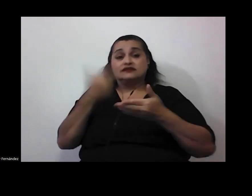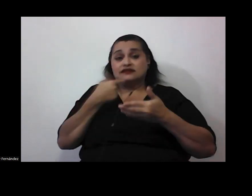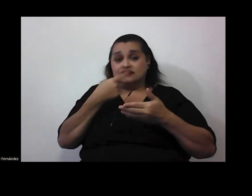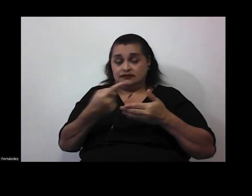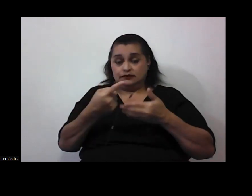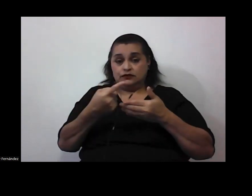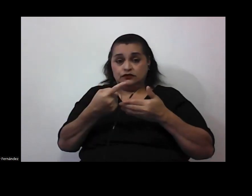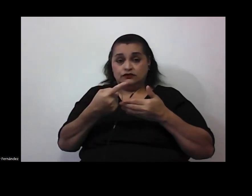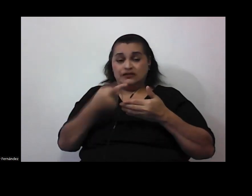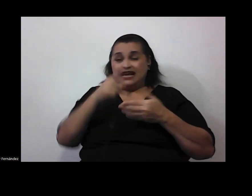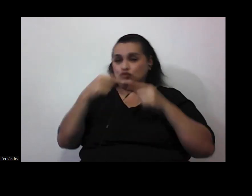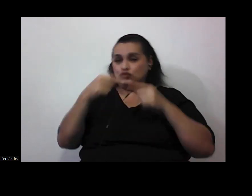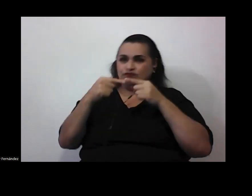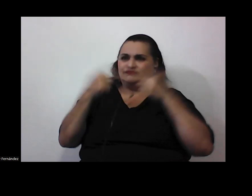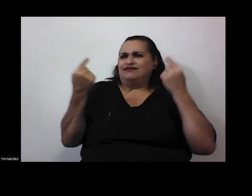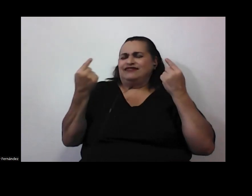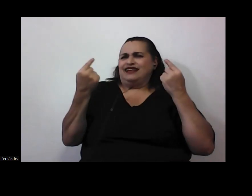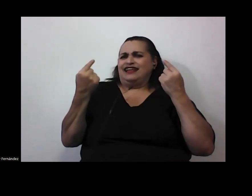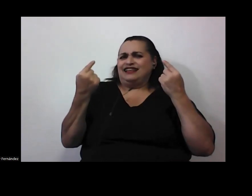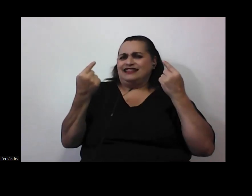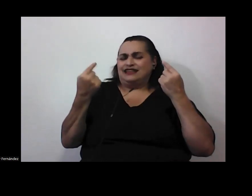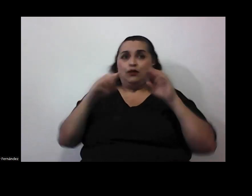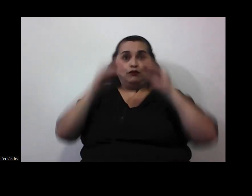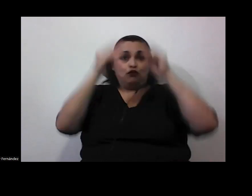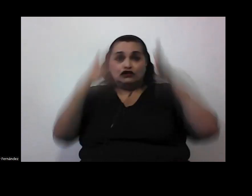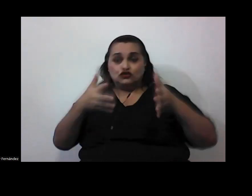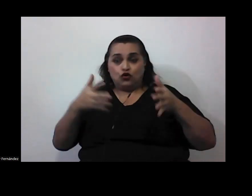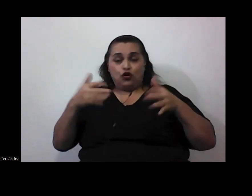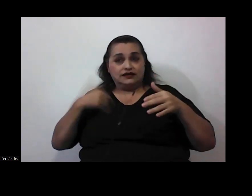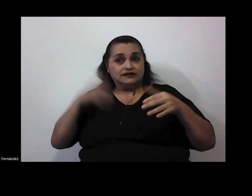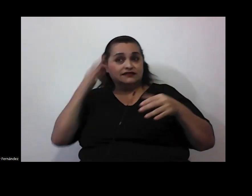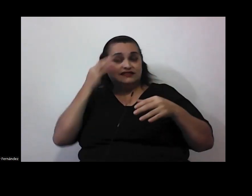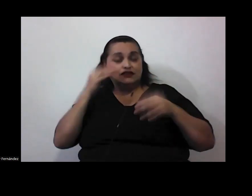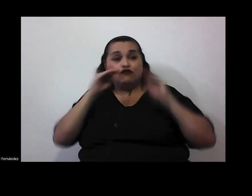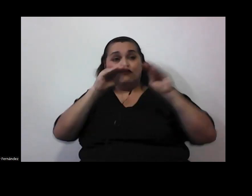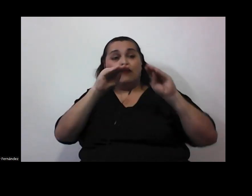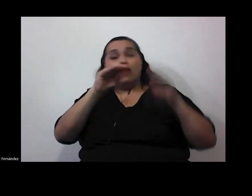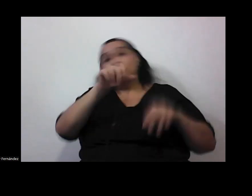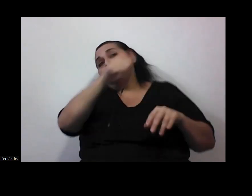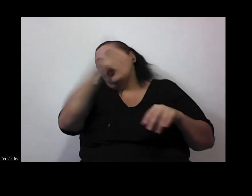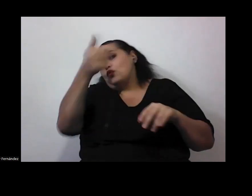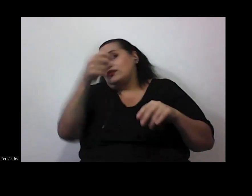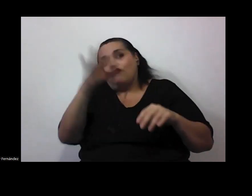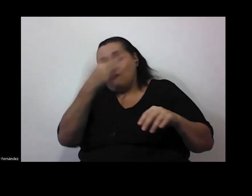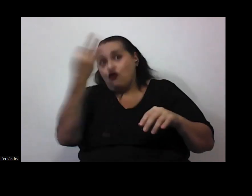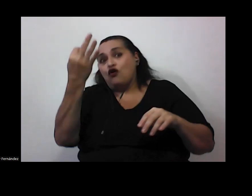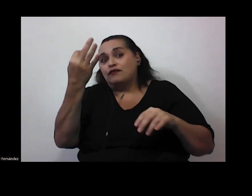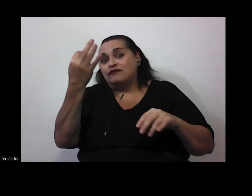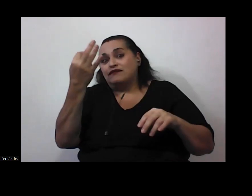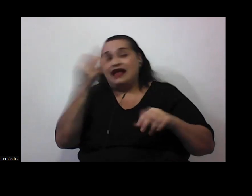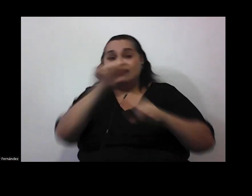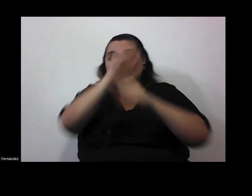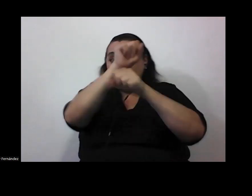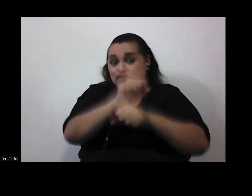se chocan con el hecho de que los y las docentes han sido formados en otras tradiciones y zafarse de las tradiciones en las cuales